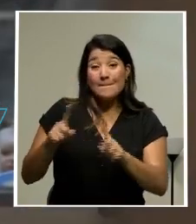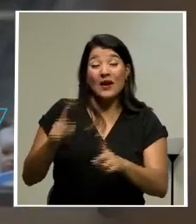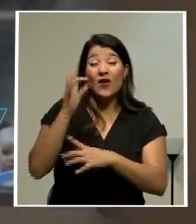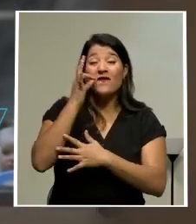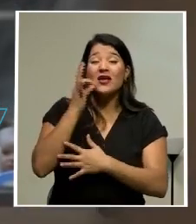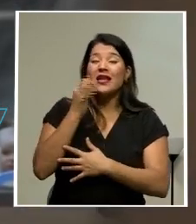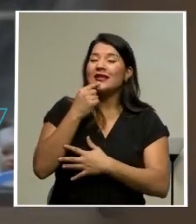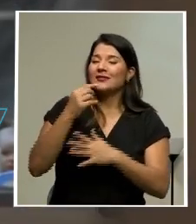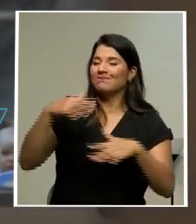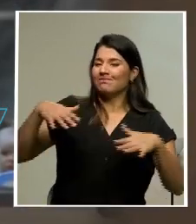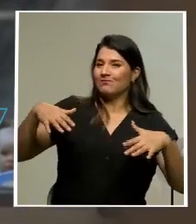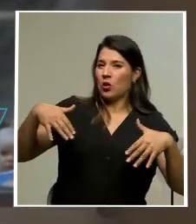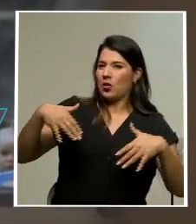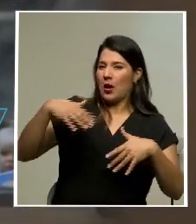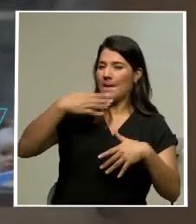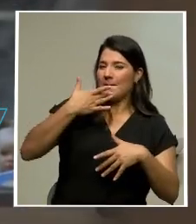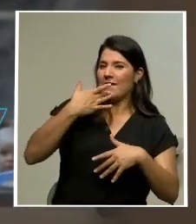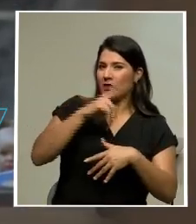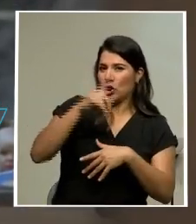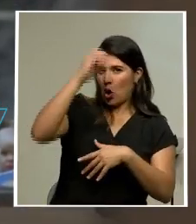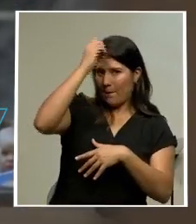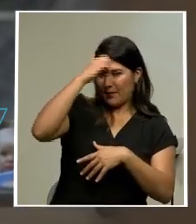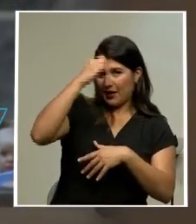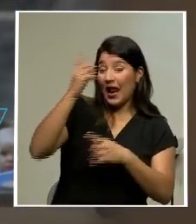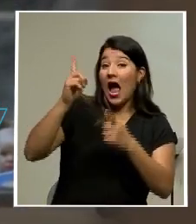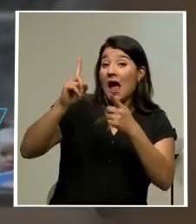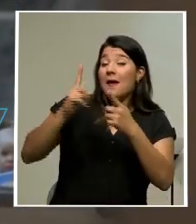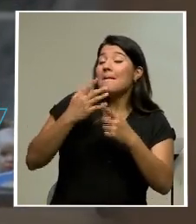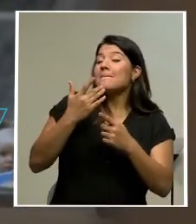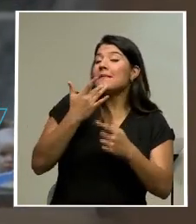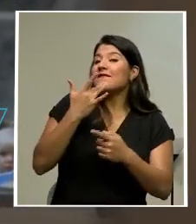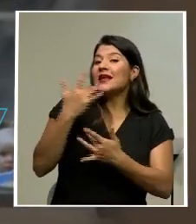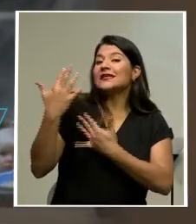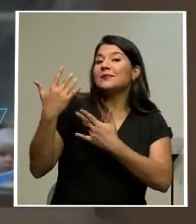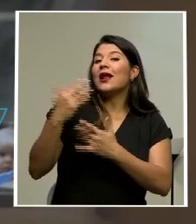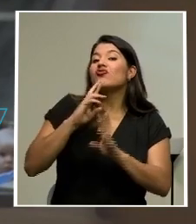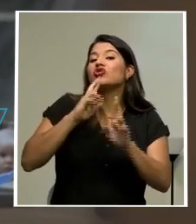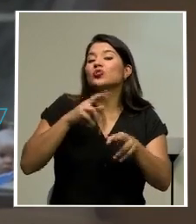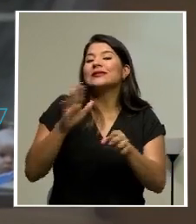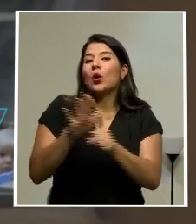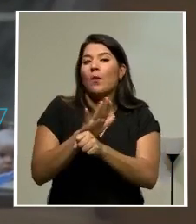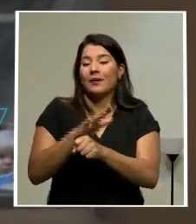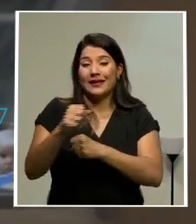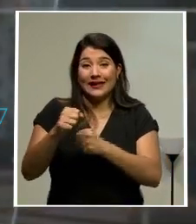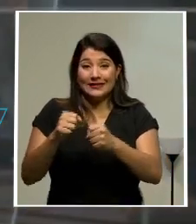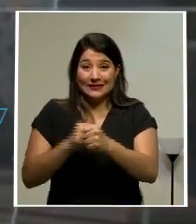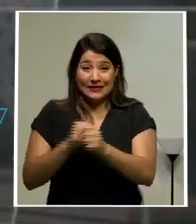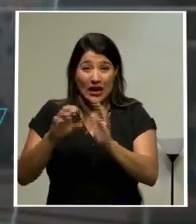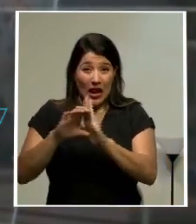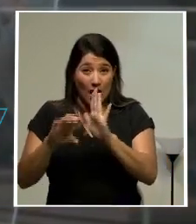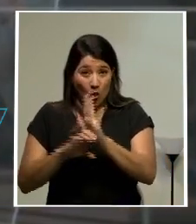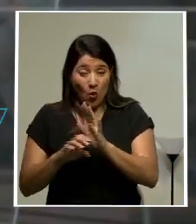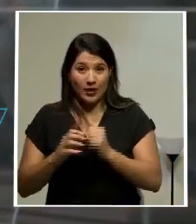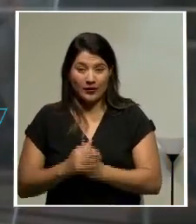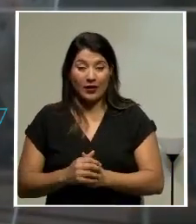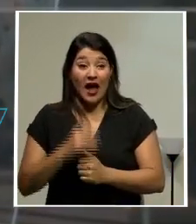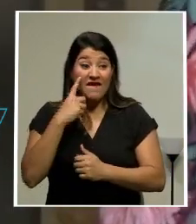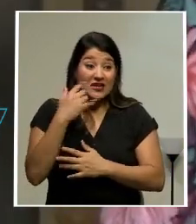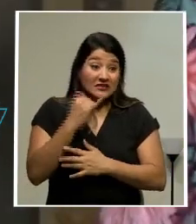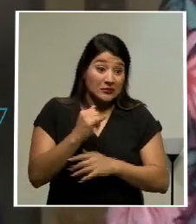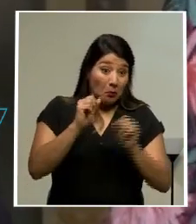esperará el criterio completo de la sala para analizar si lo apoya tal cual está o bien se inclinaría por un nuevo proyecto.